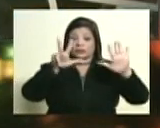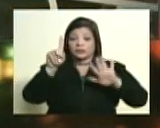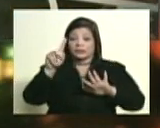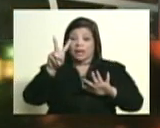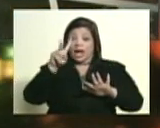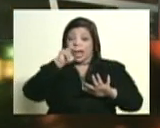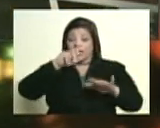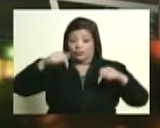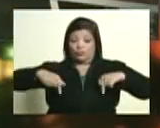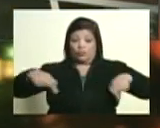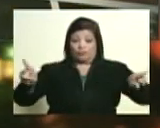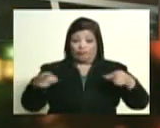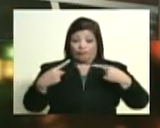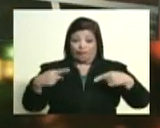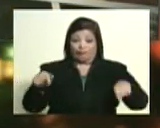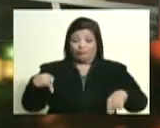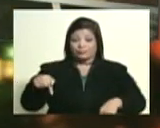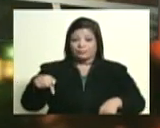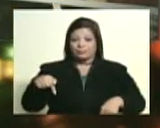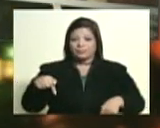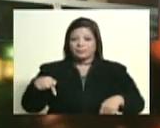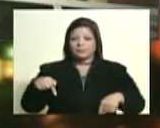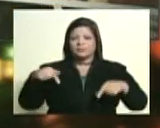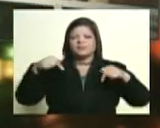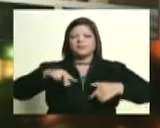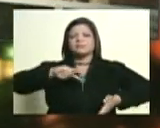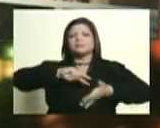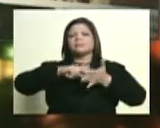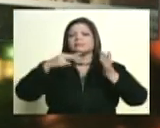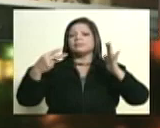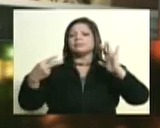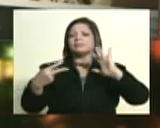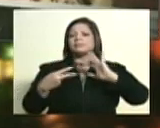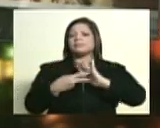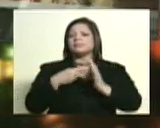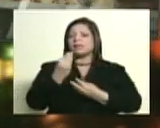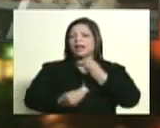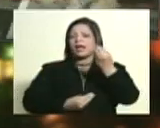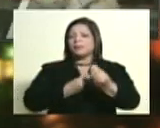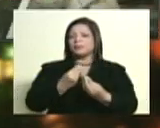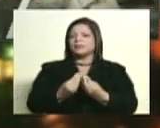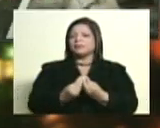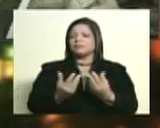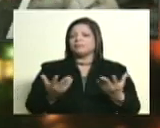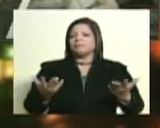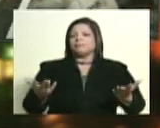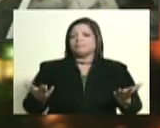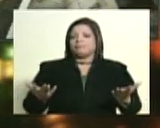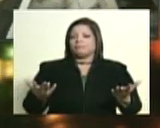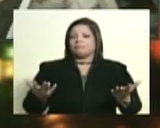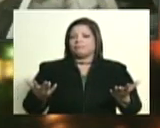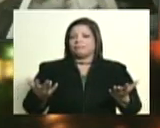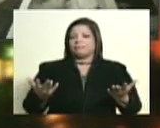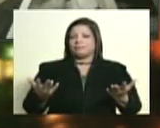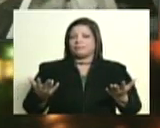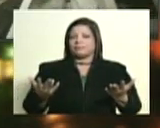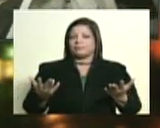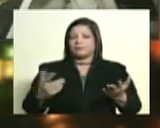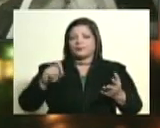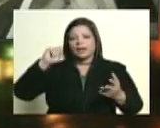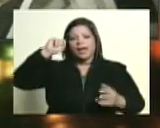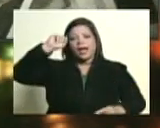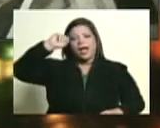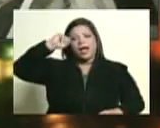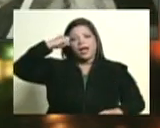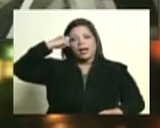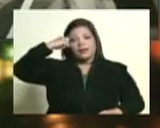cumplimos hoy, se alza, se produce una elaboración del recuerdo de